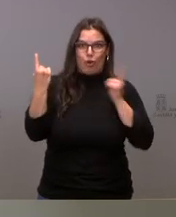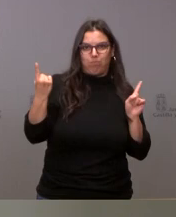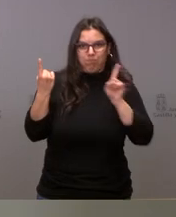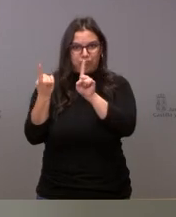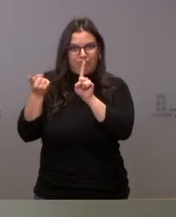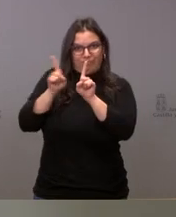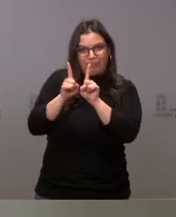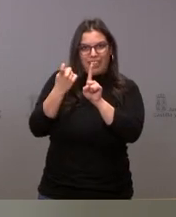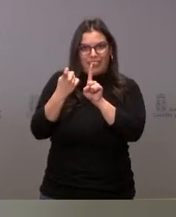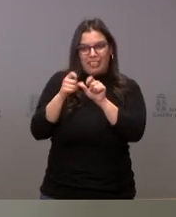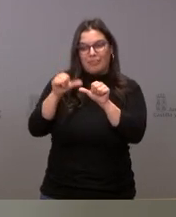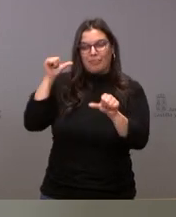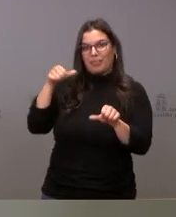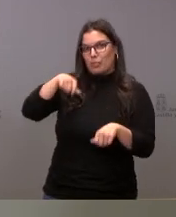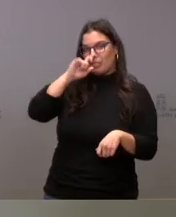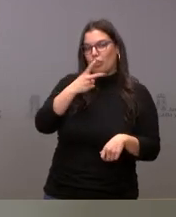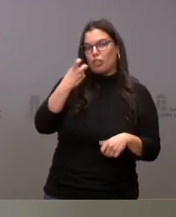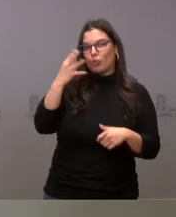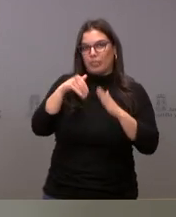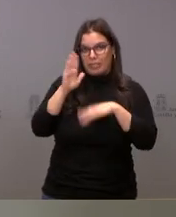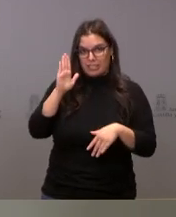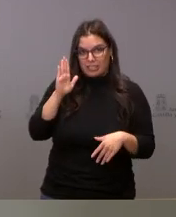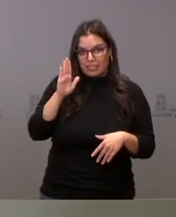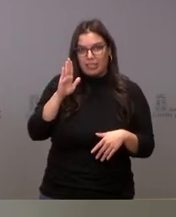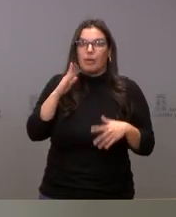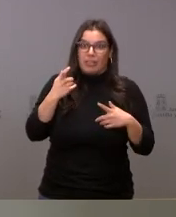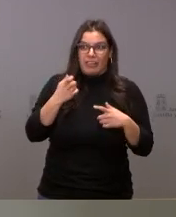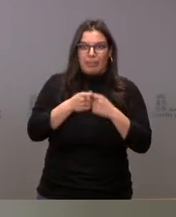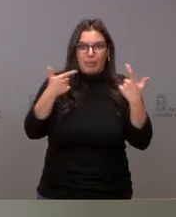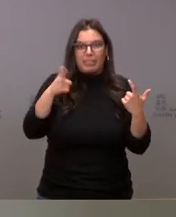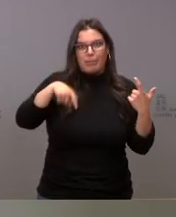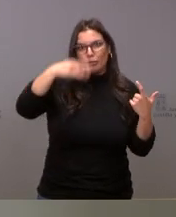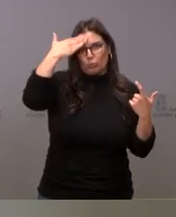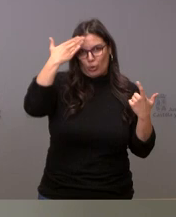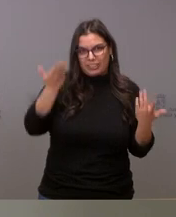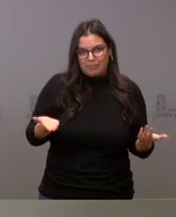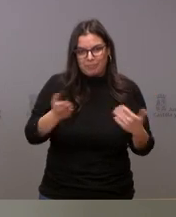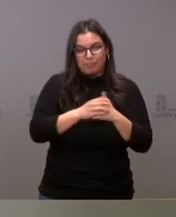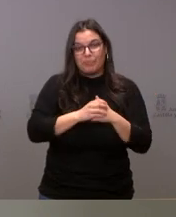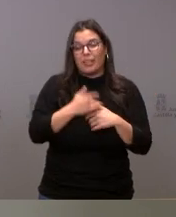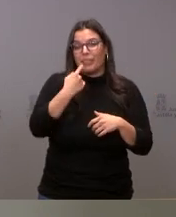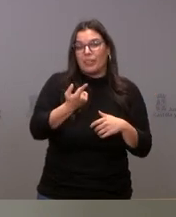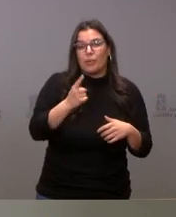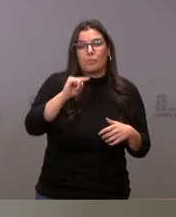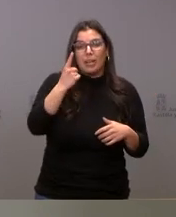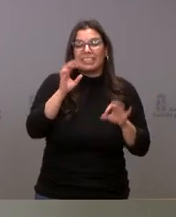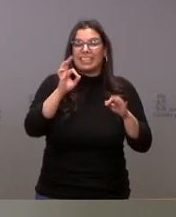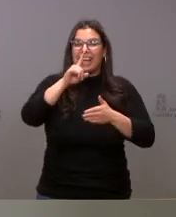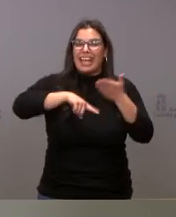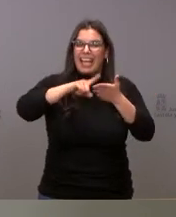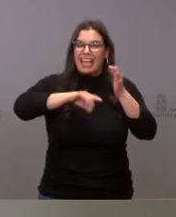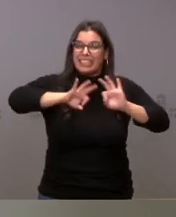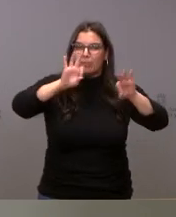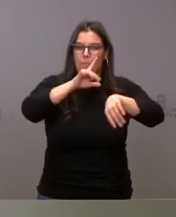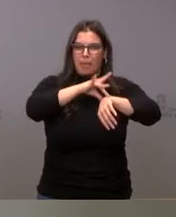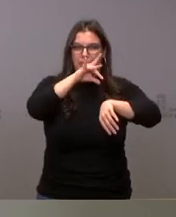en este pasado año, pero, bueno, pues, tenemos que seguir aumentando el número de tutores. Como le digo, sobre todo en las especialidades en